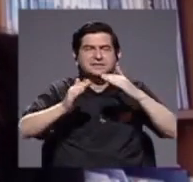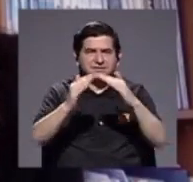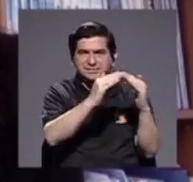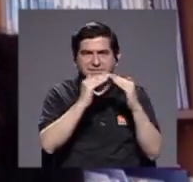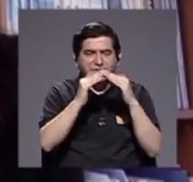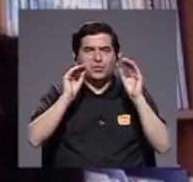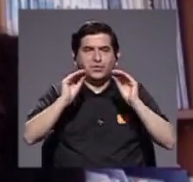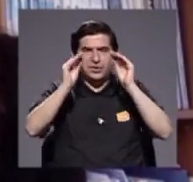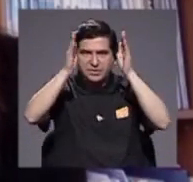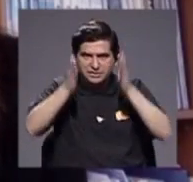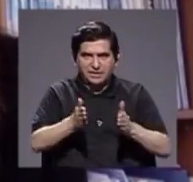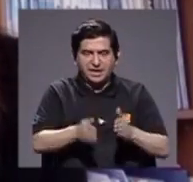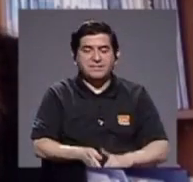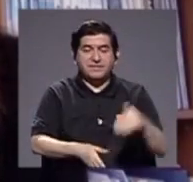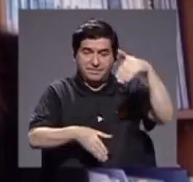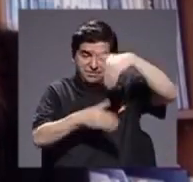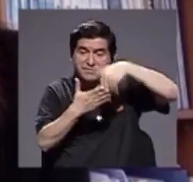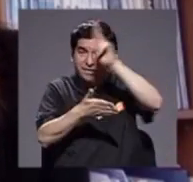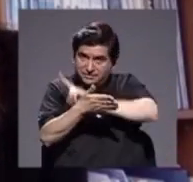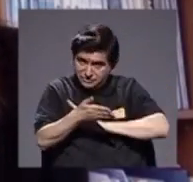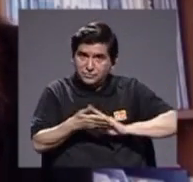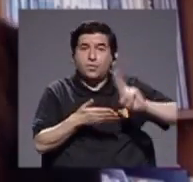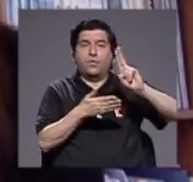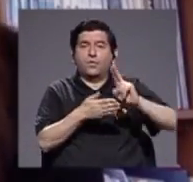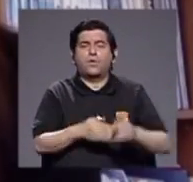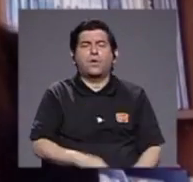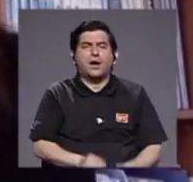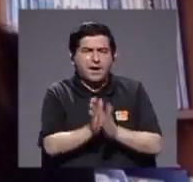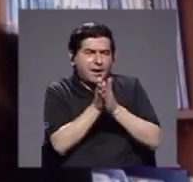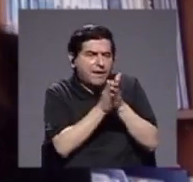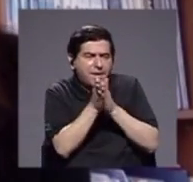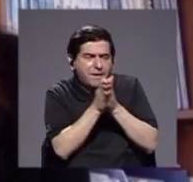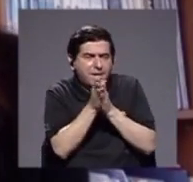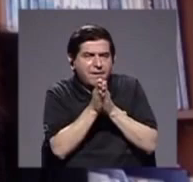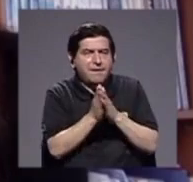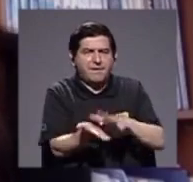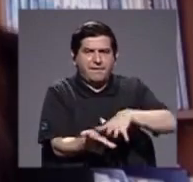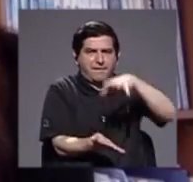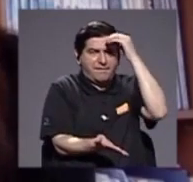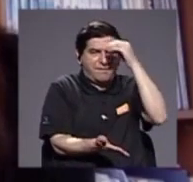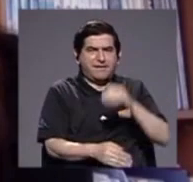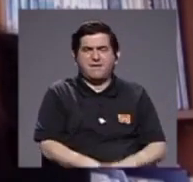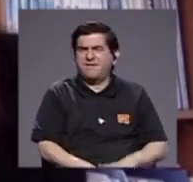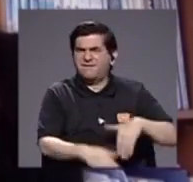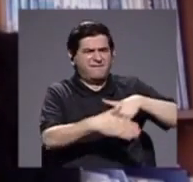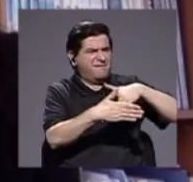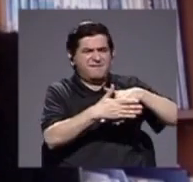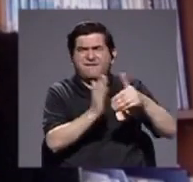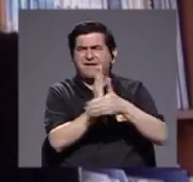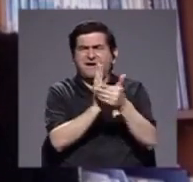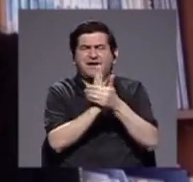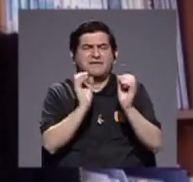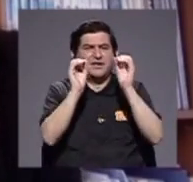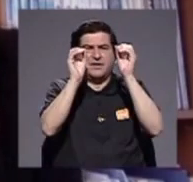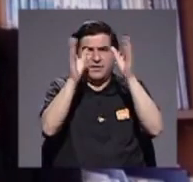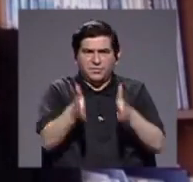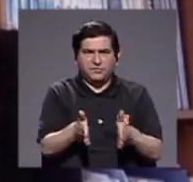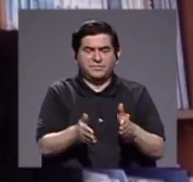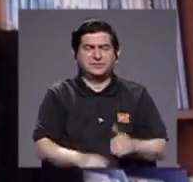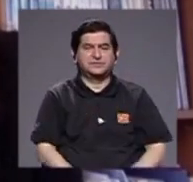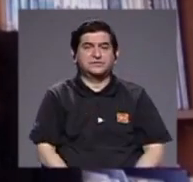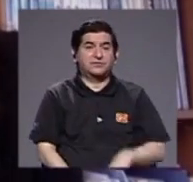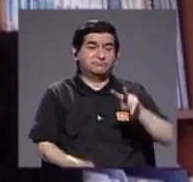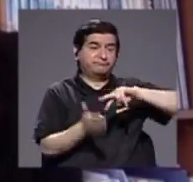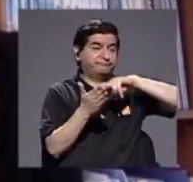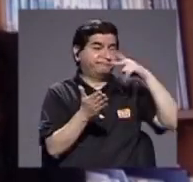académica que es la universidad optimizar el aprendizaje desbloquear el talento de los profesores y